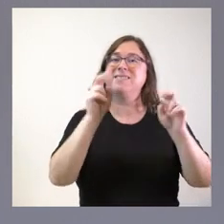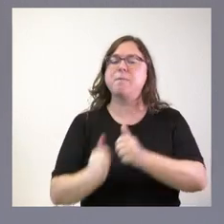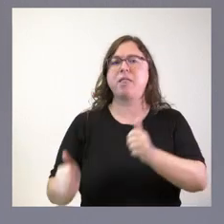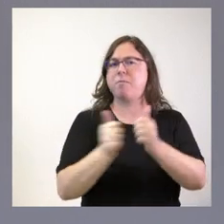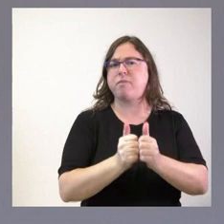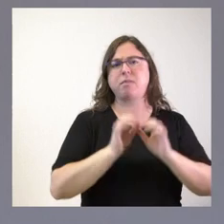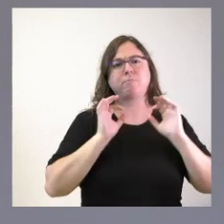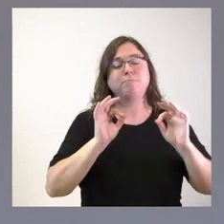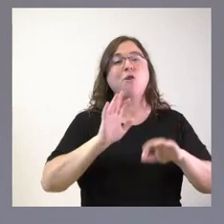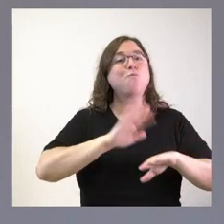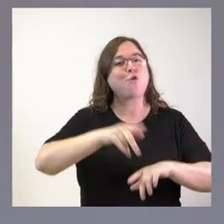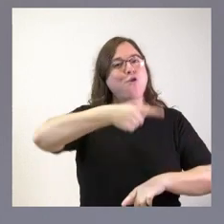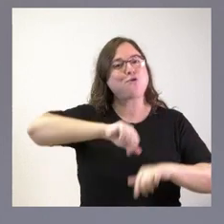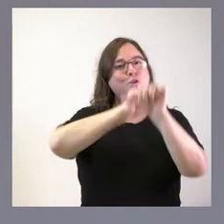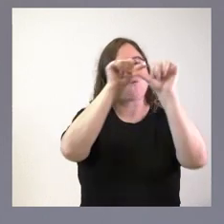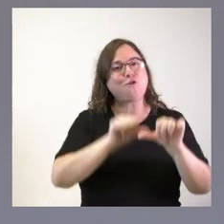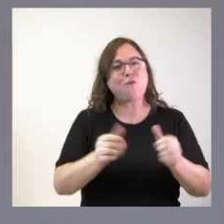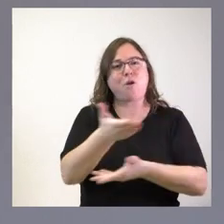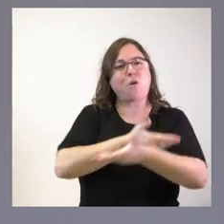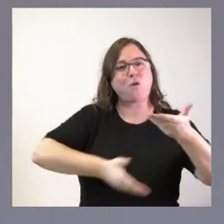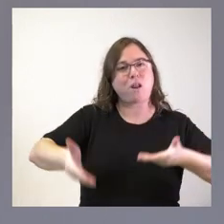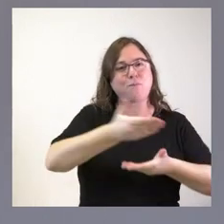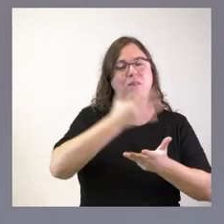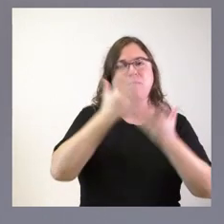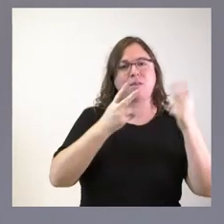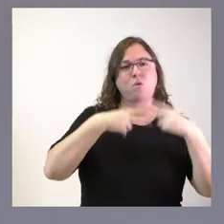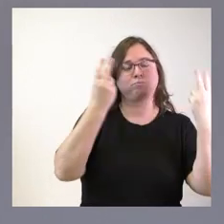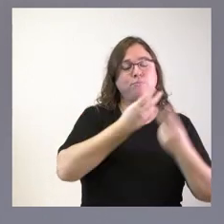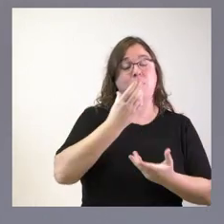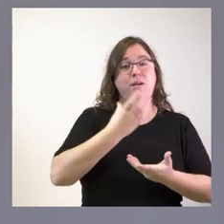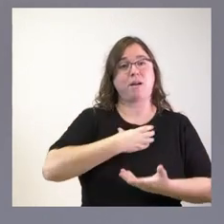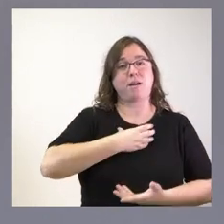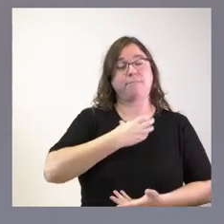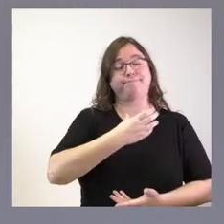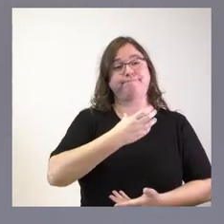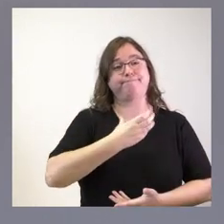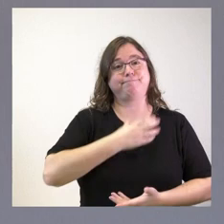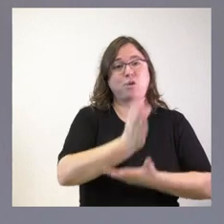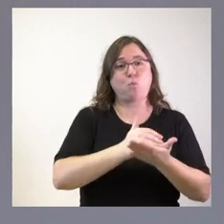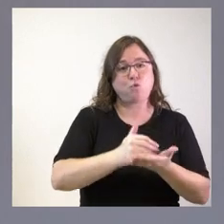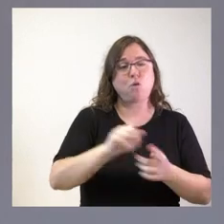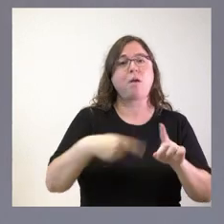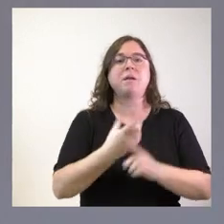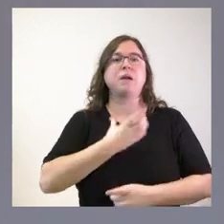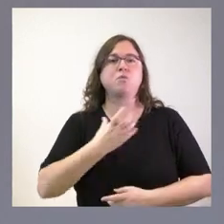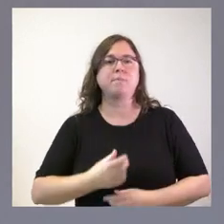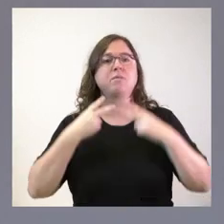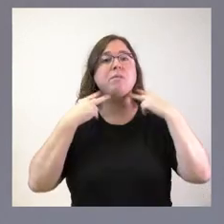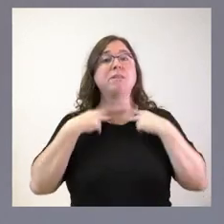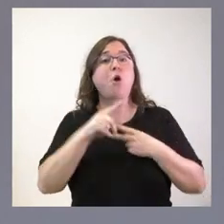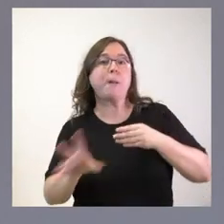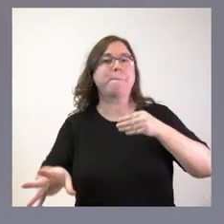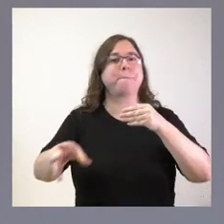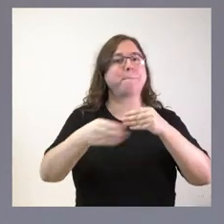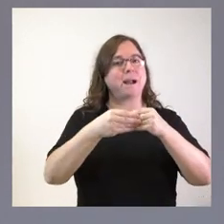Y esto es así por ese modelo de colaboración que tenemos entre la Administración autonómica y las corporaciones locales. Lo que hacemos hoy es otorgar un complemento